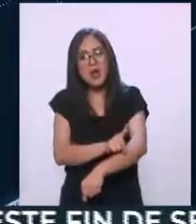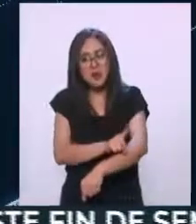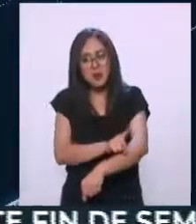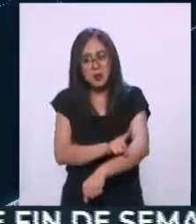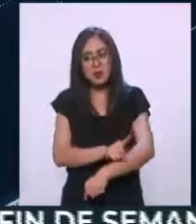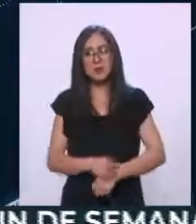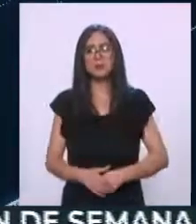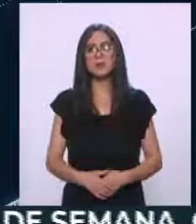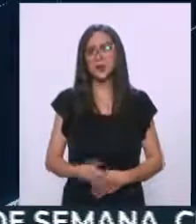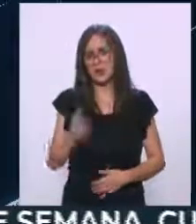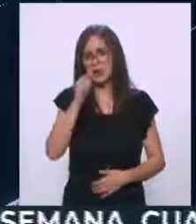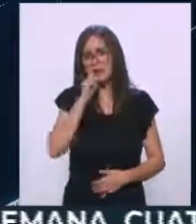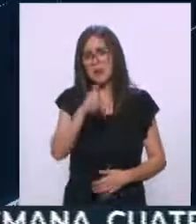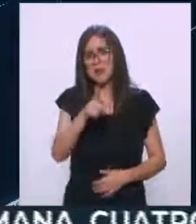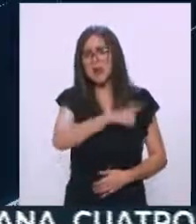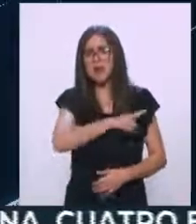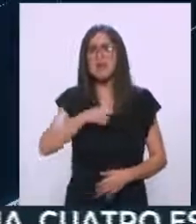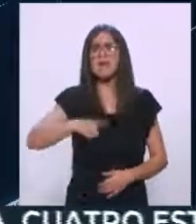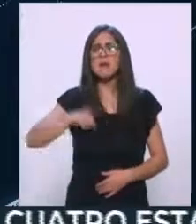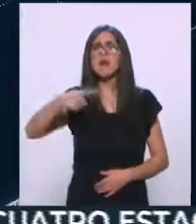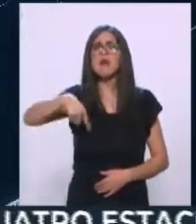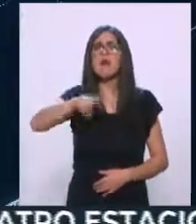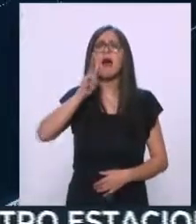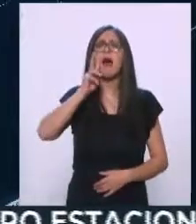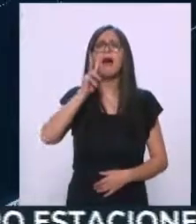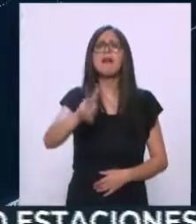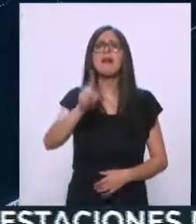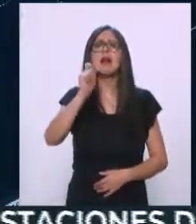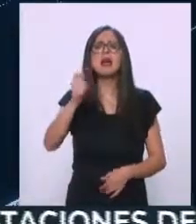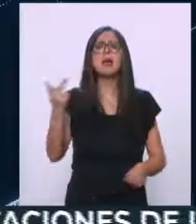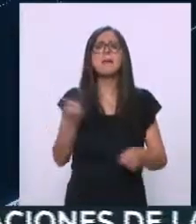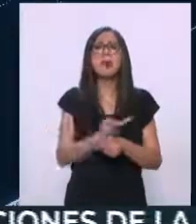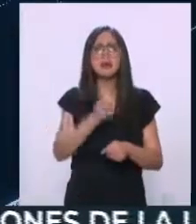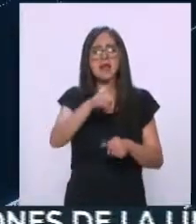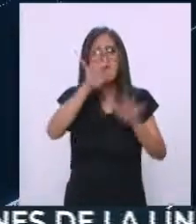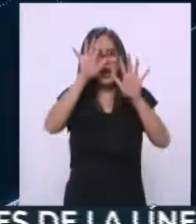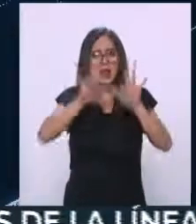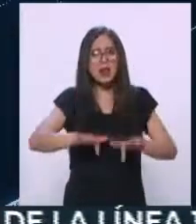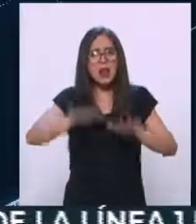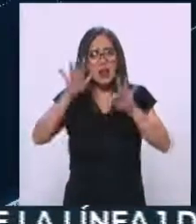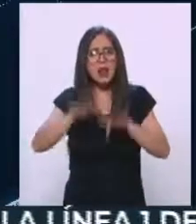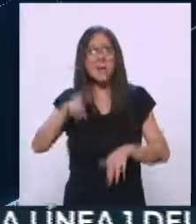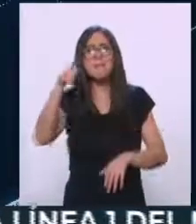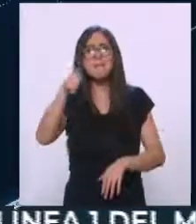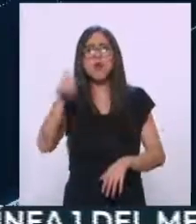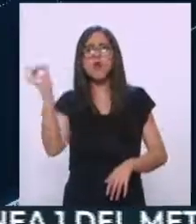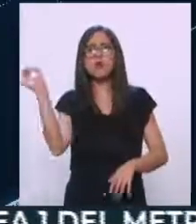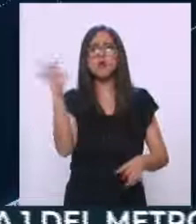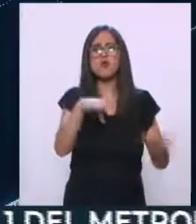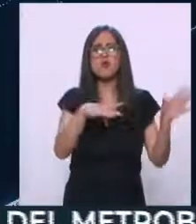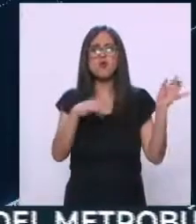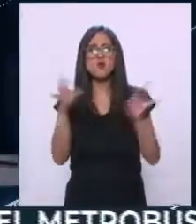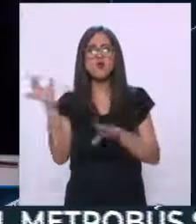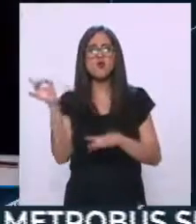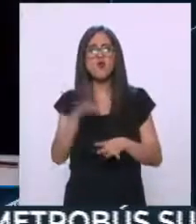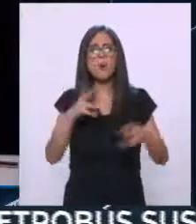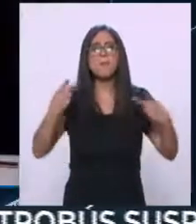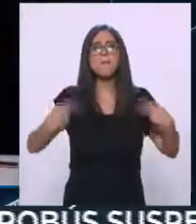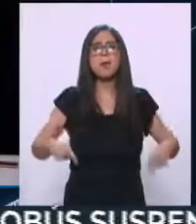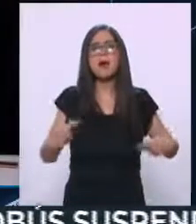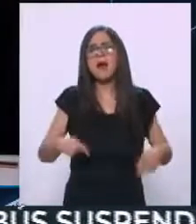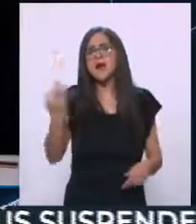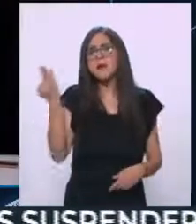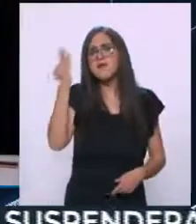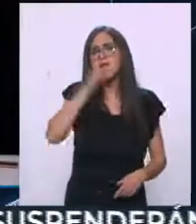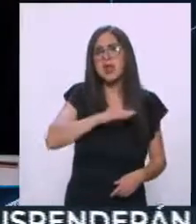sería bueno saber cuál es el apoyo real que tiene esa carta, pero lamentablemente está siendo inflado por bots. No, complicadísimo. Y estos